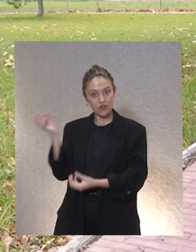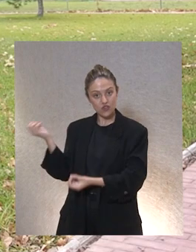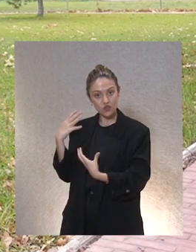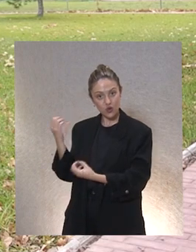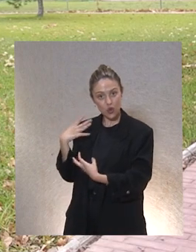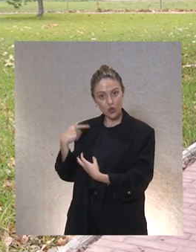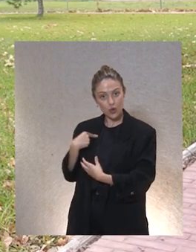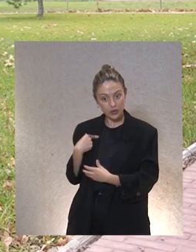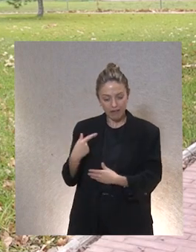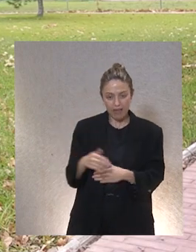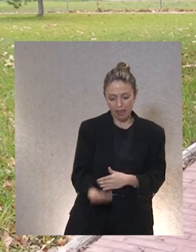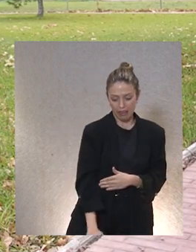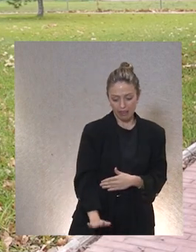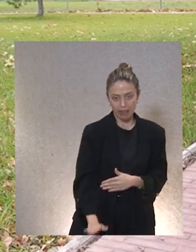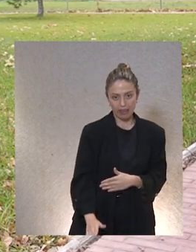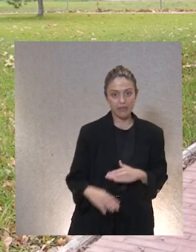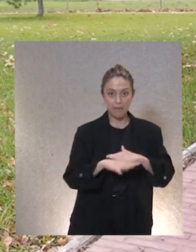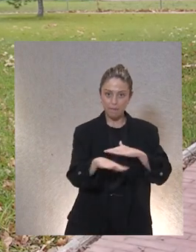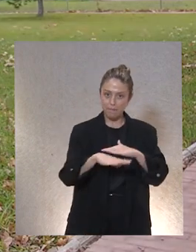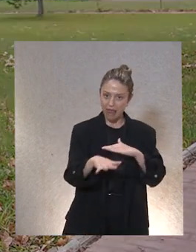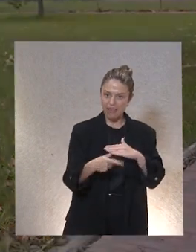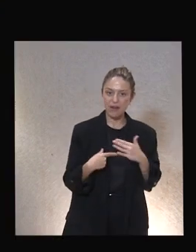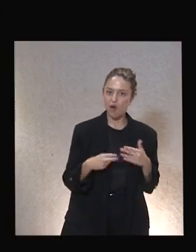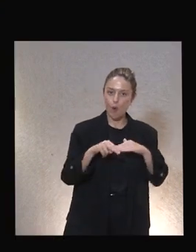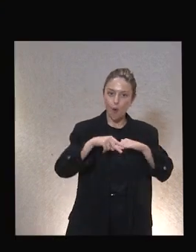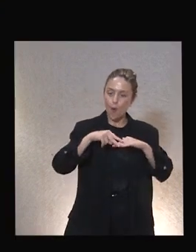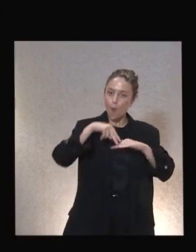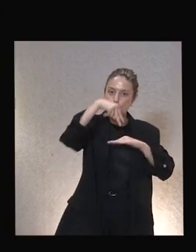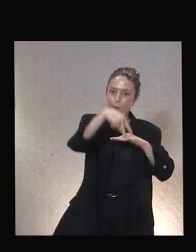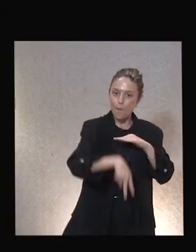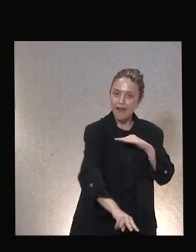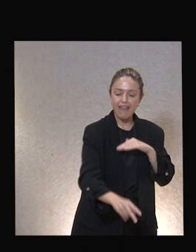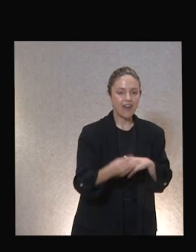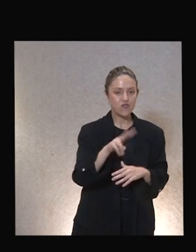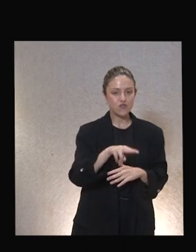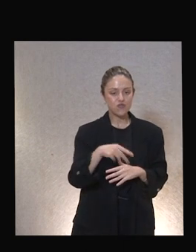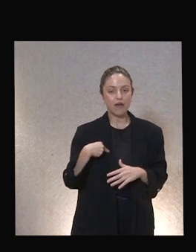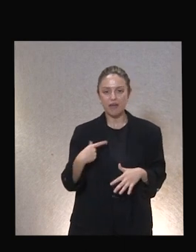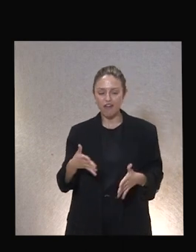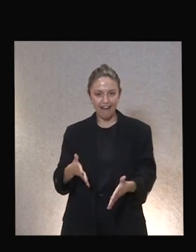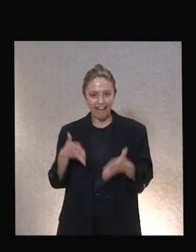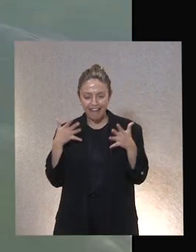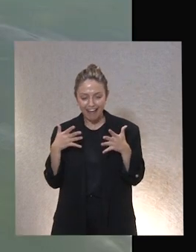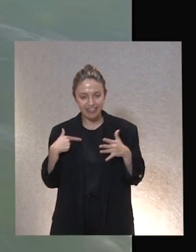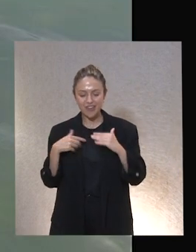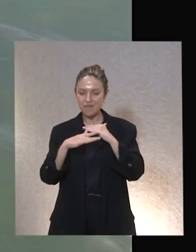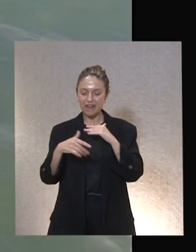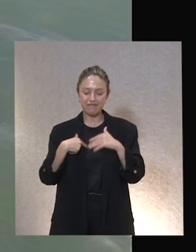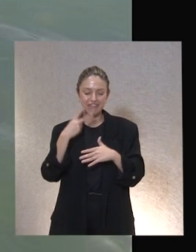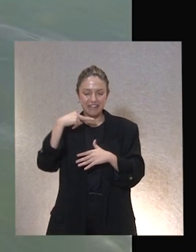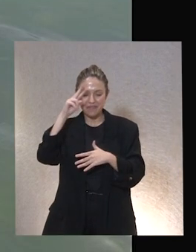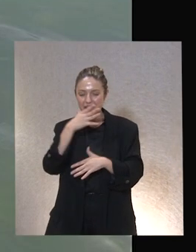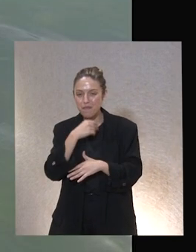no se había bañado y entonces pues nada nos la llevamos en verano a la playa la metimos en el agua le encantó una experiencia súper bonita